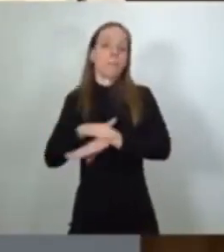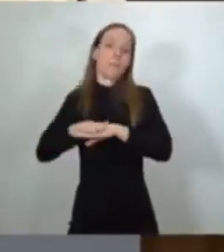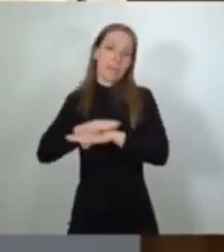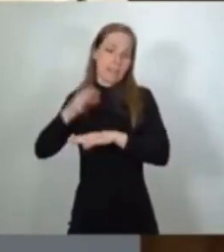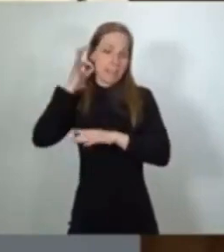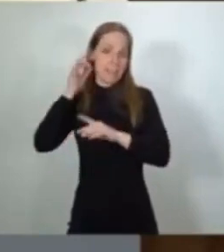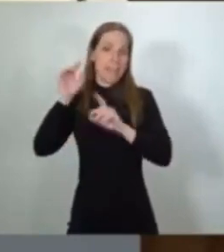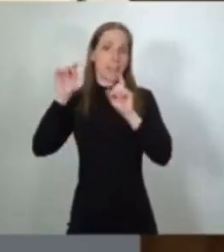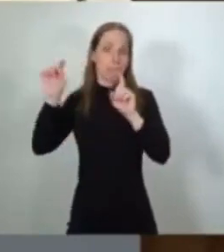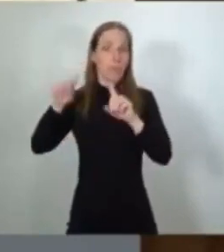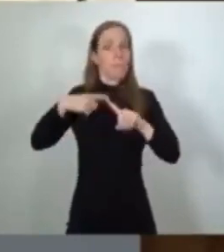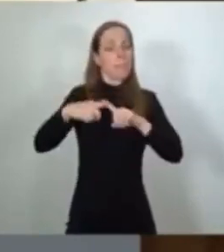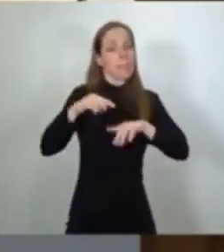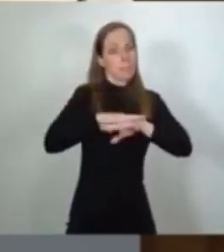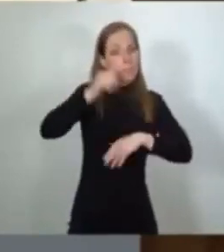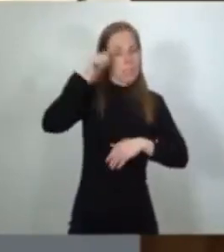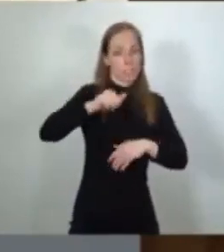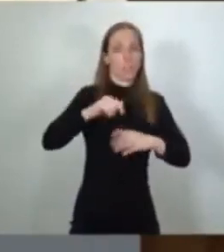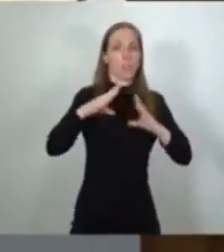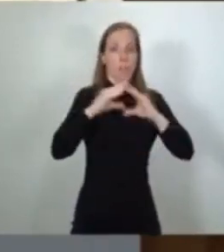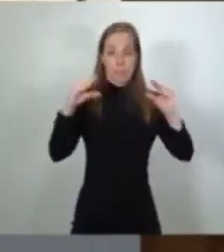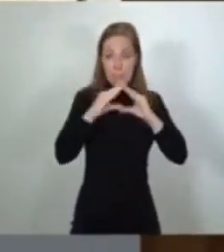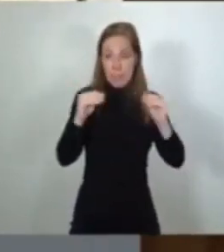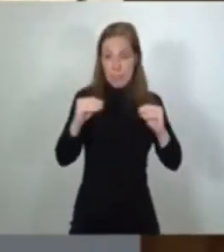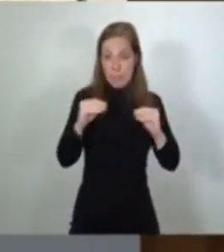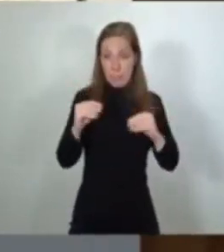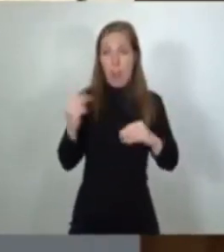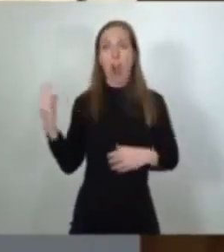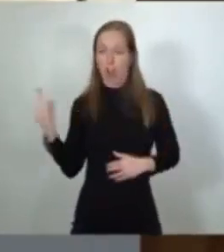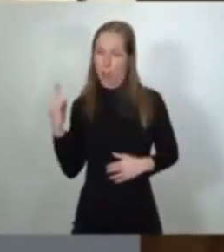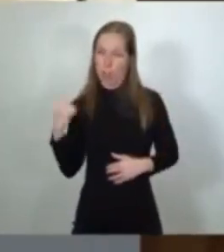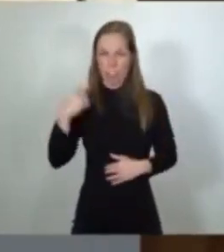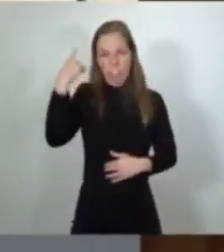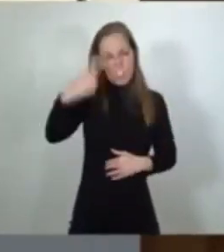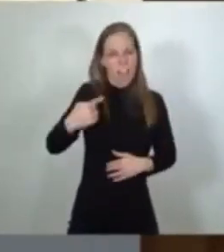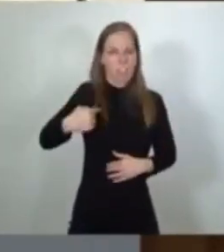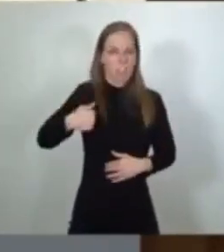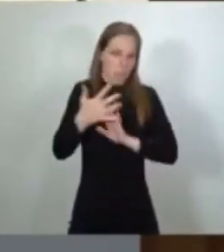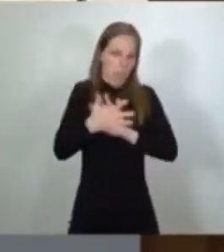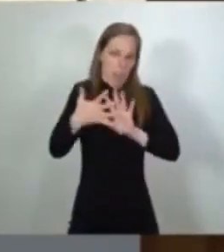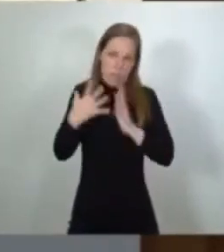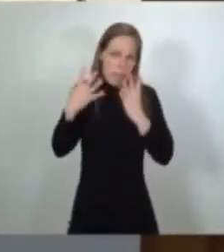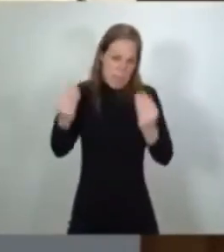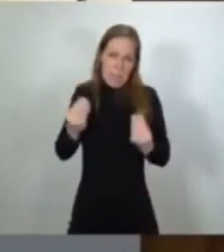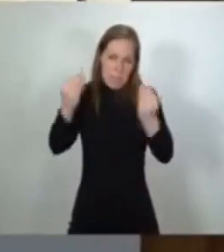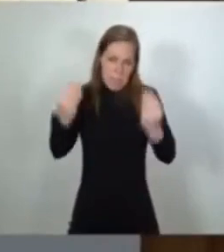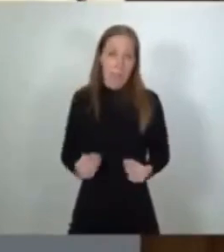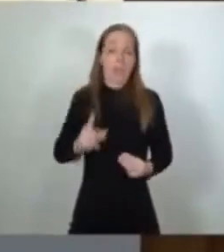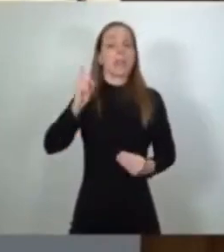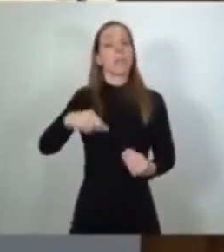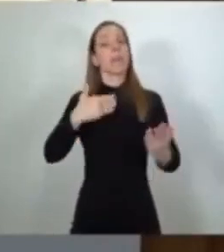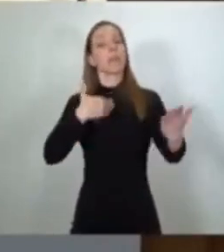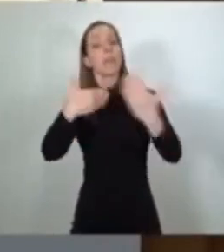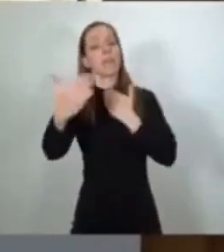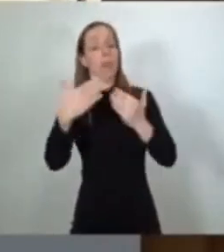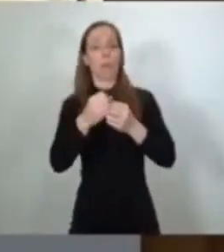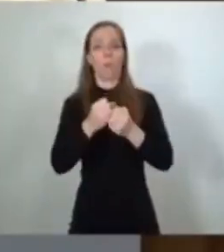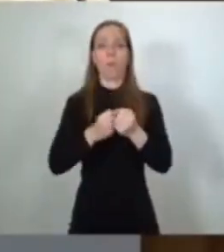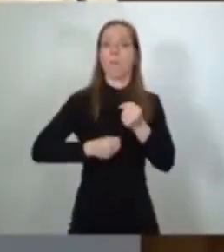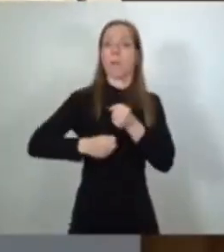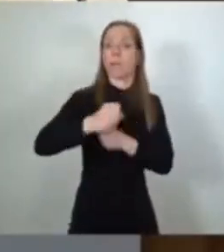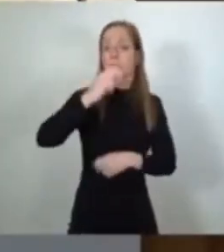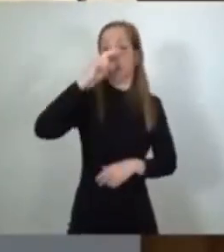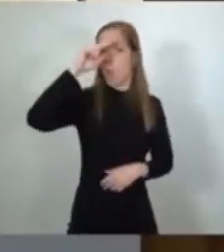ministro de Universidades. Hoy aquí saben bien de qué hablo. También del diálogo, de la empatía, de la cultura,